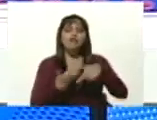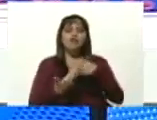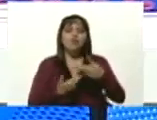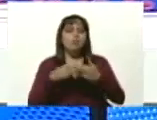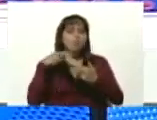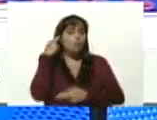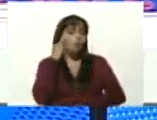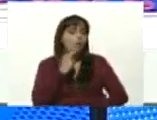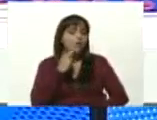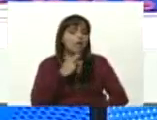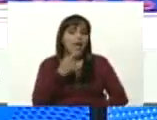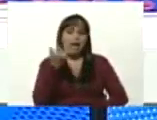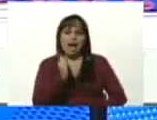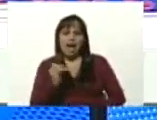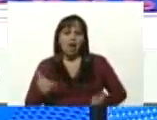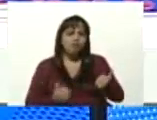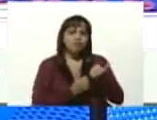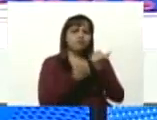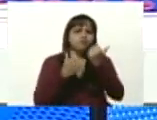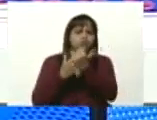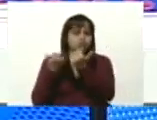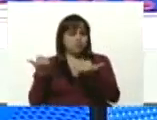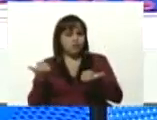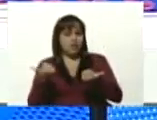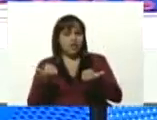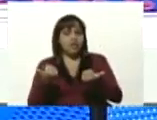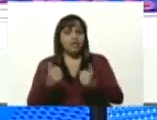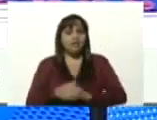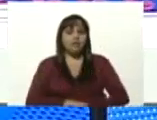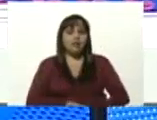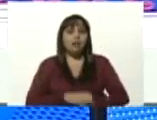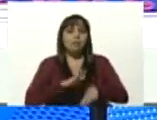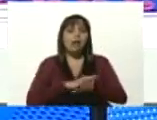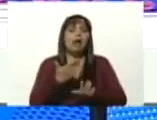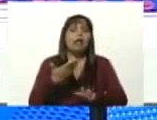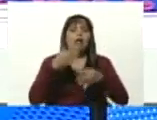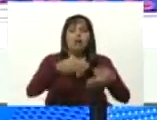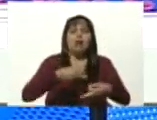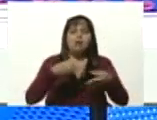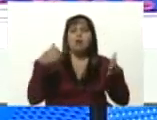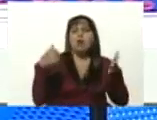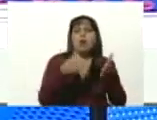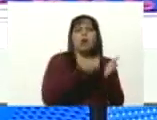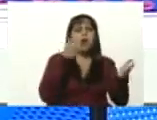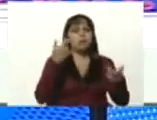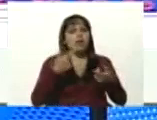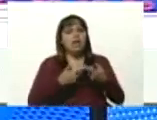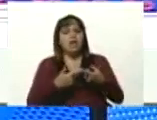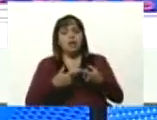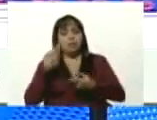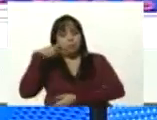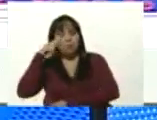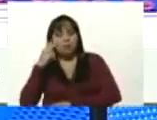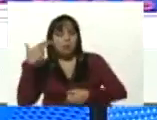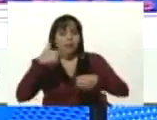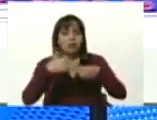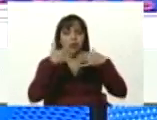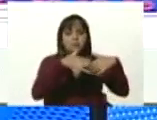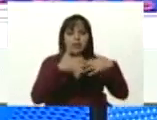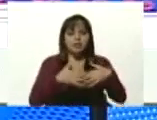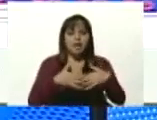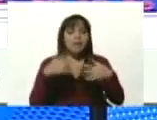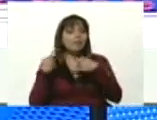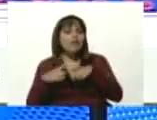enfrentando conspiraciones y golpes de Estado, sabotaje petrolero. La revolución bolivariana dio los pasos de